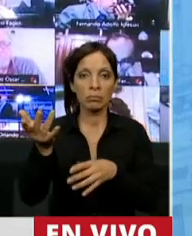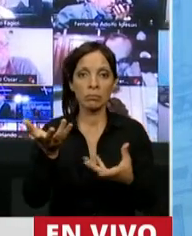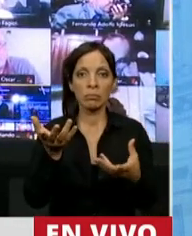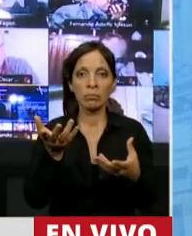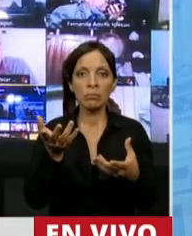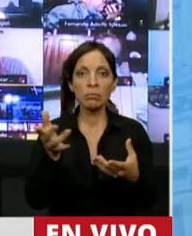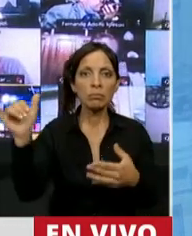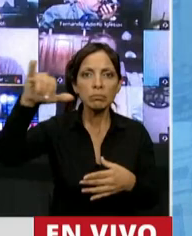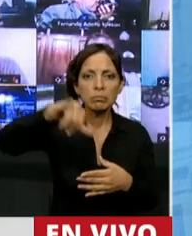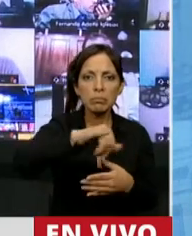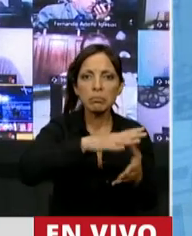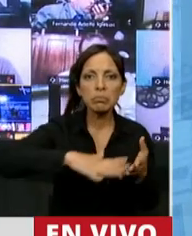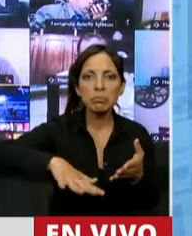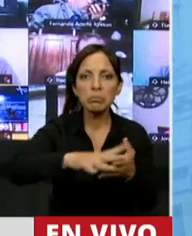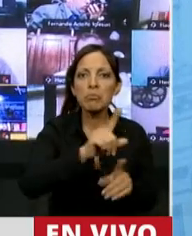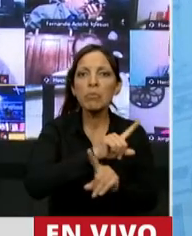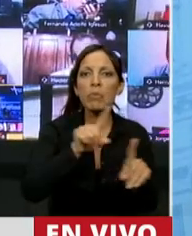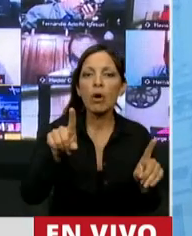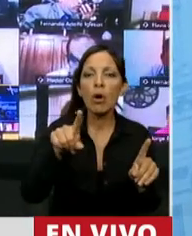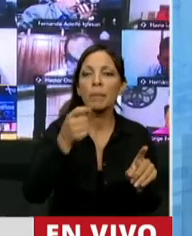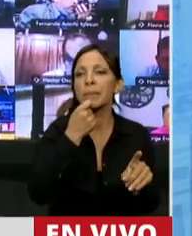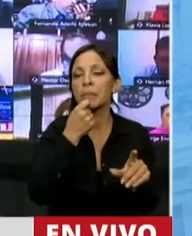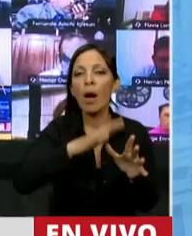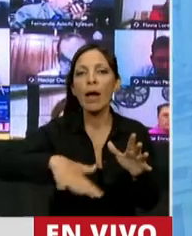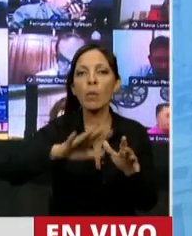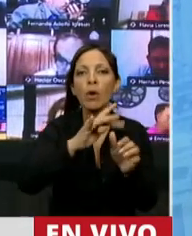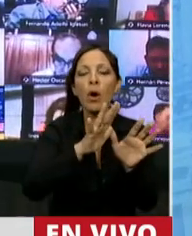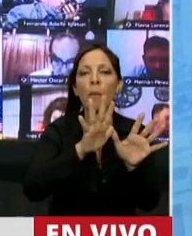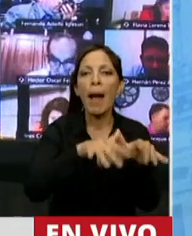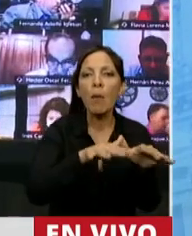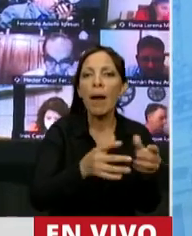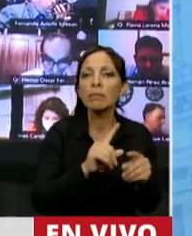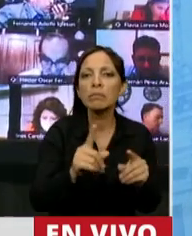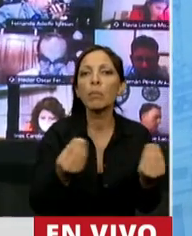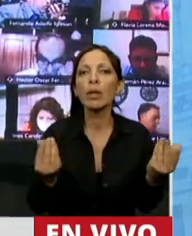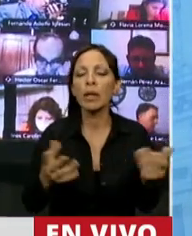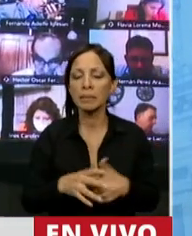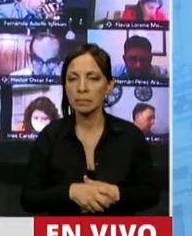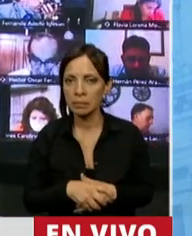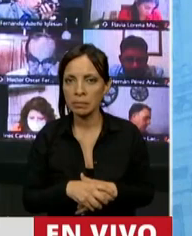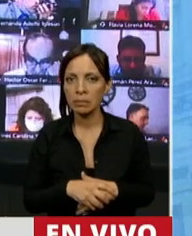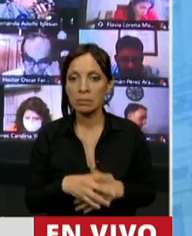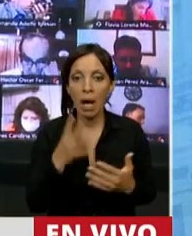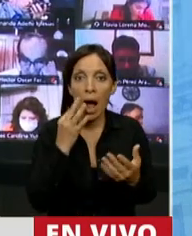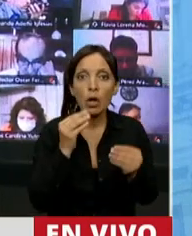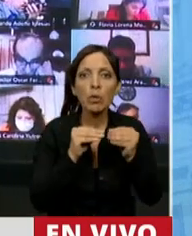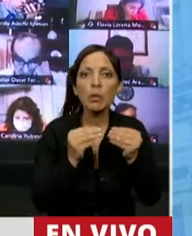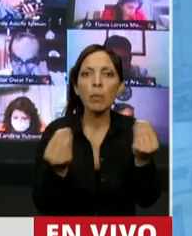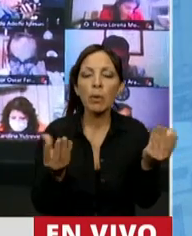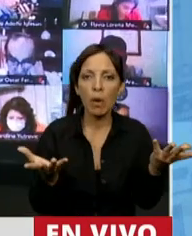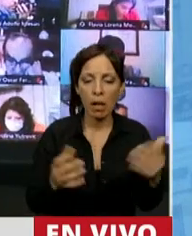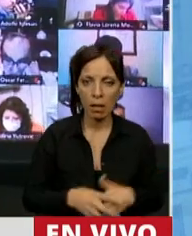aterrizan en el aeropuerto El Palomar, señor Presidente. De mínima que